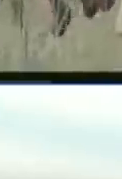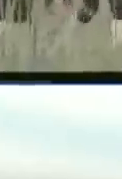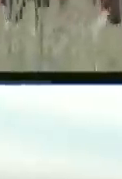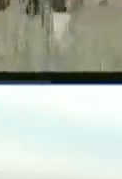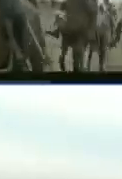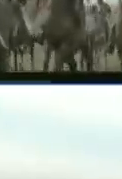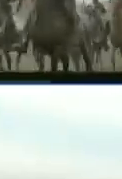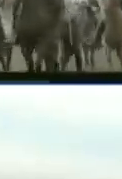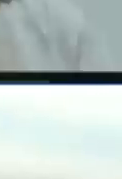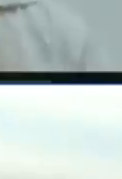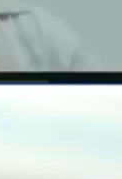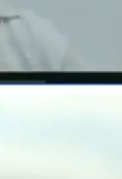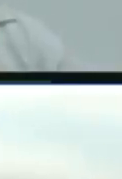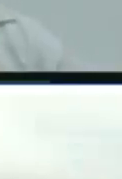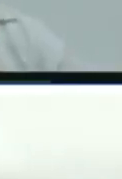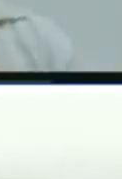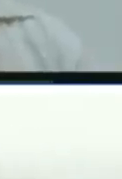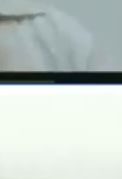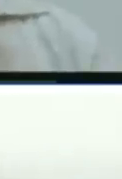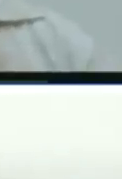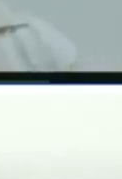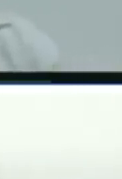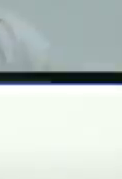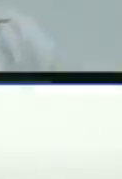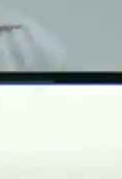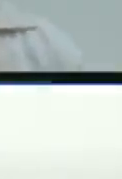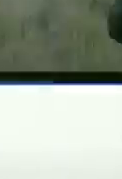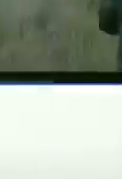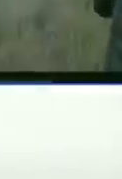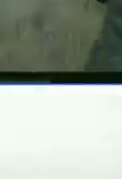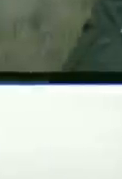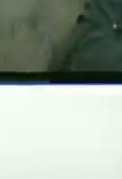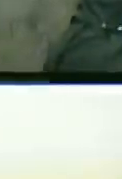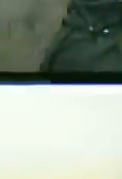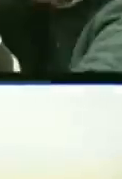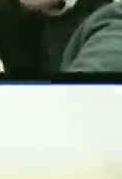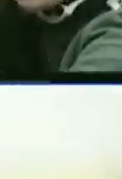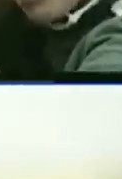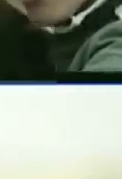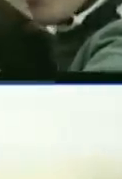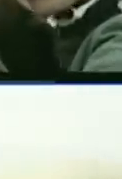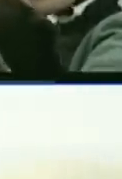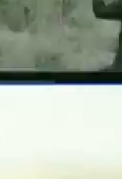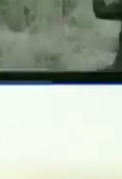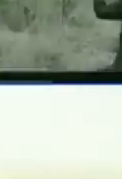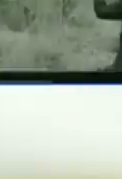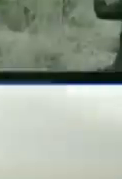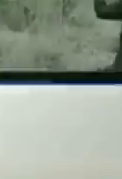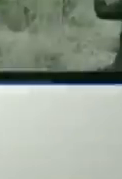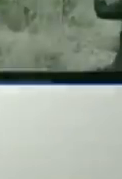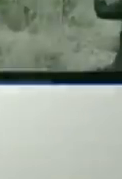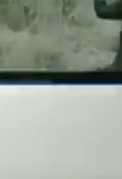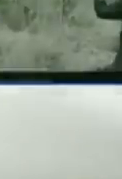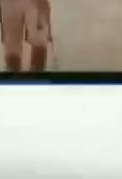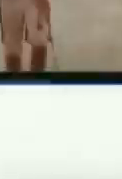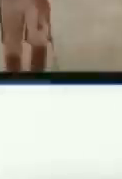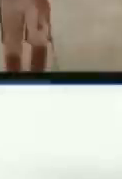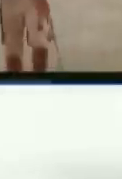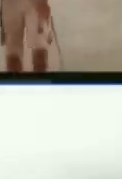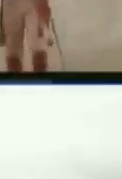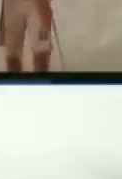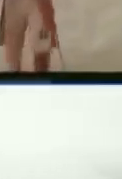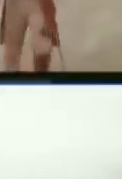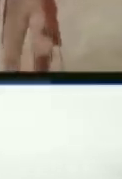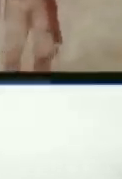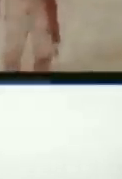las tramas llegan en ese sexto capítulo por supuesto a un lugar culminante donde aspiramos que la gente